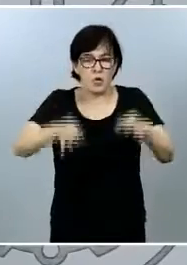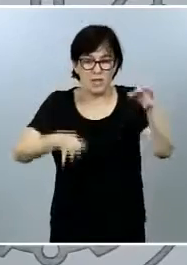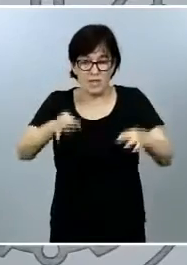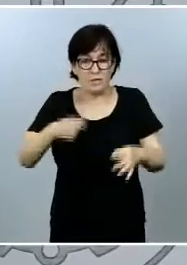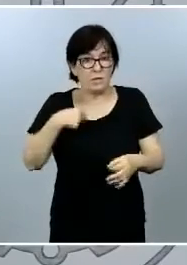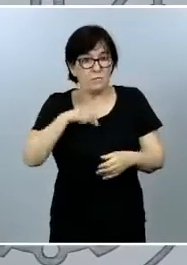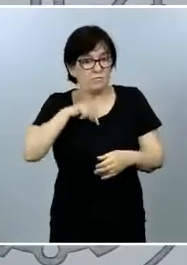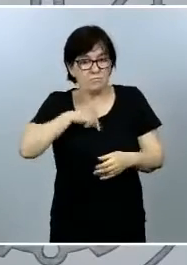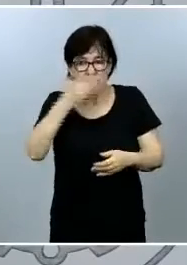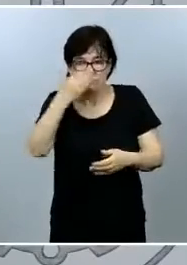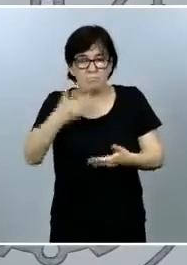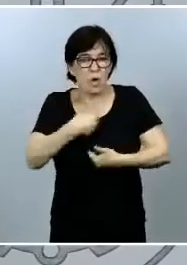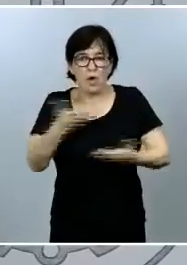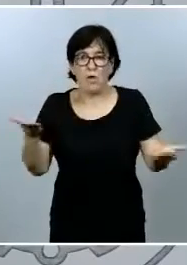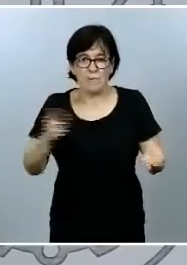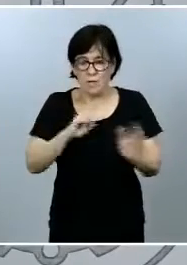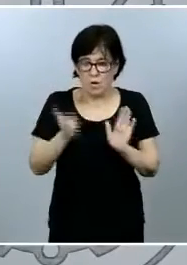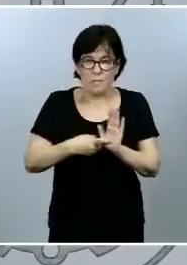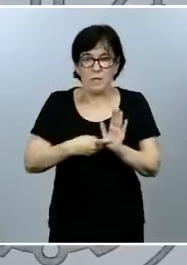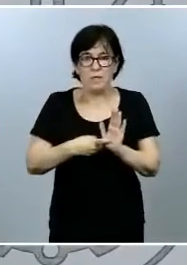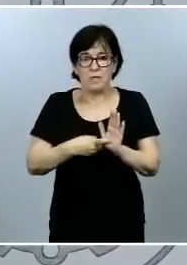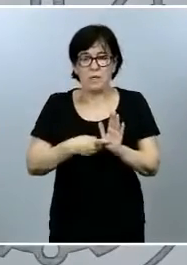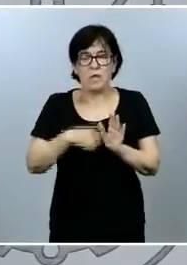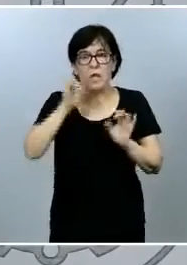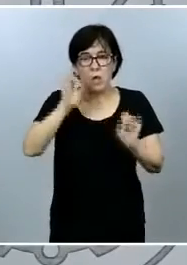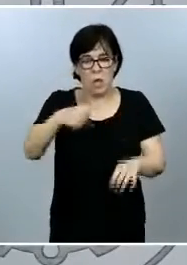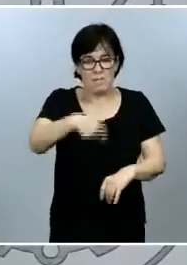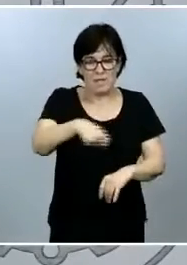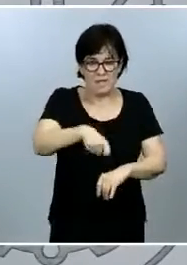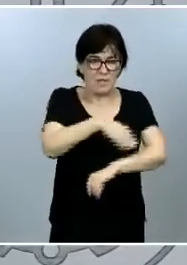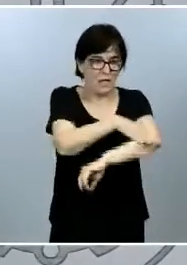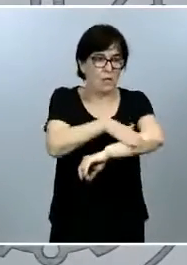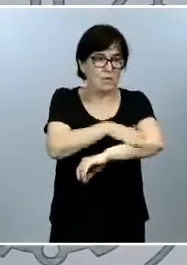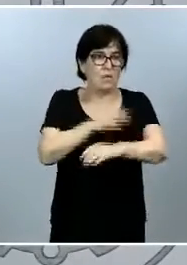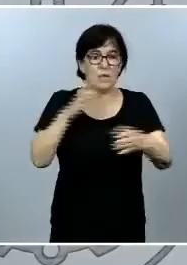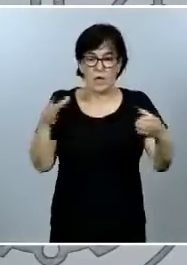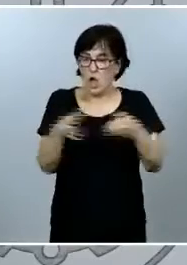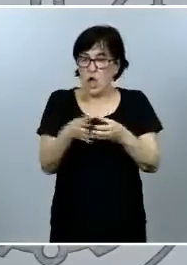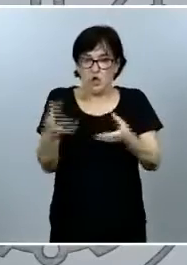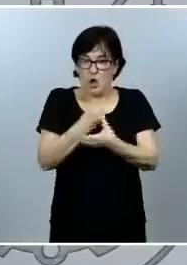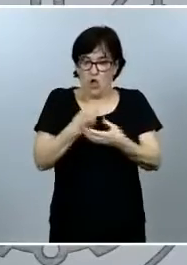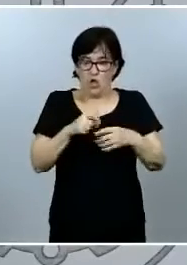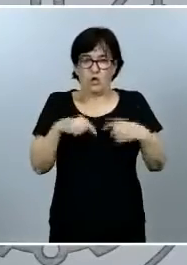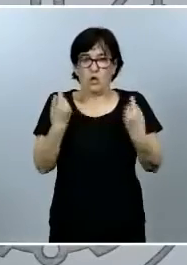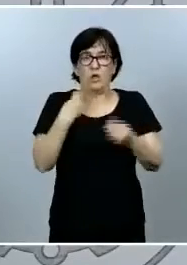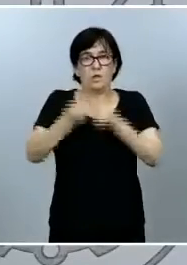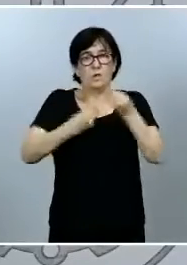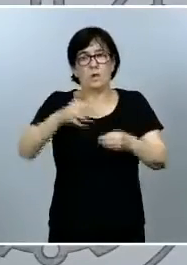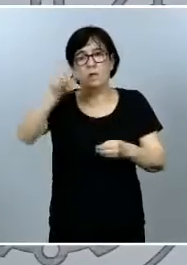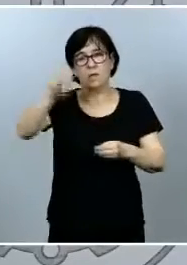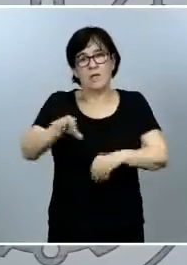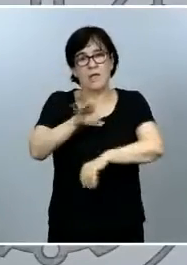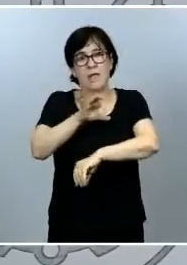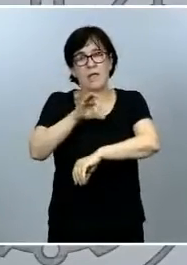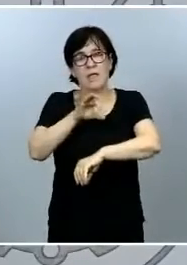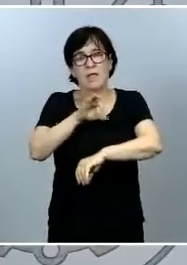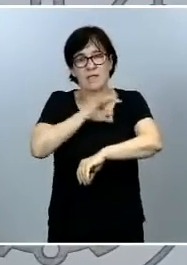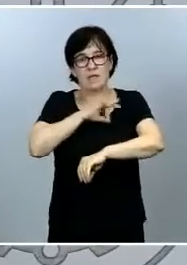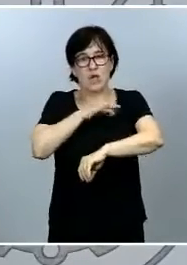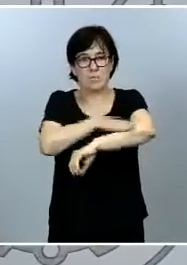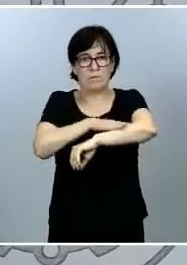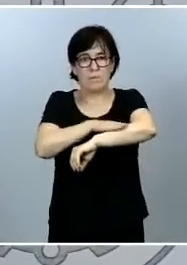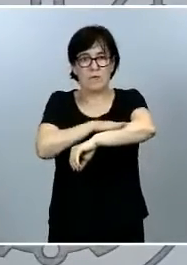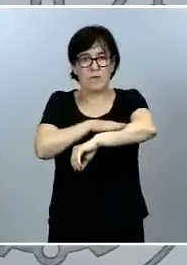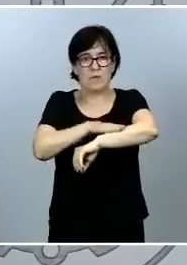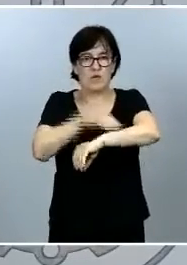plenamente al igual que el presidente del gobierno y el conjunto del gobierno en las actuaciones del señor Marlaska que es siempre exquisito y